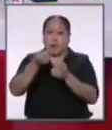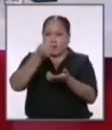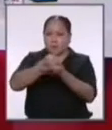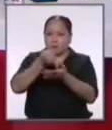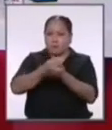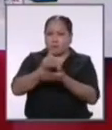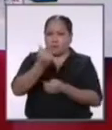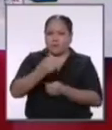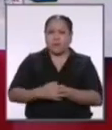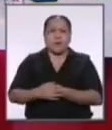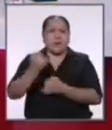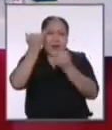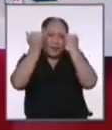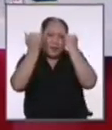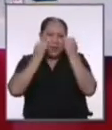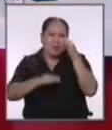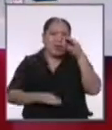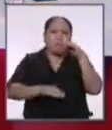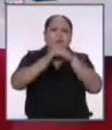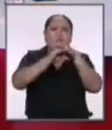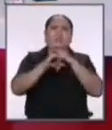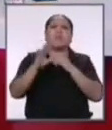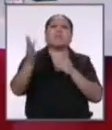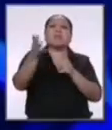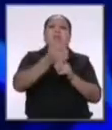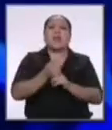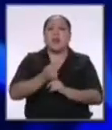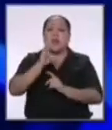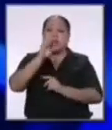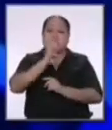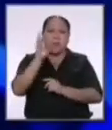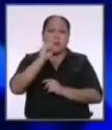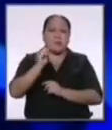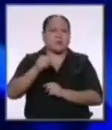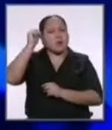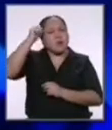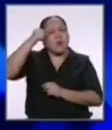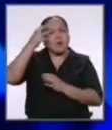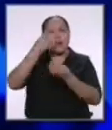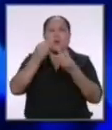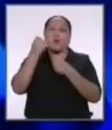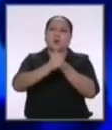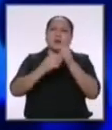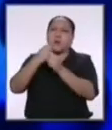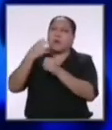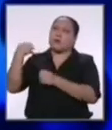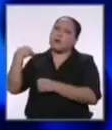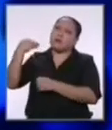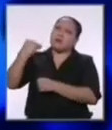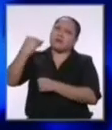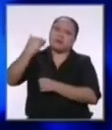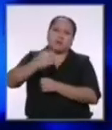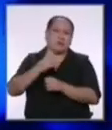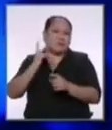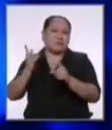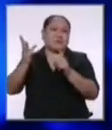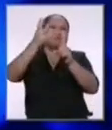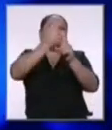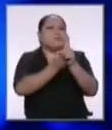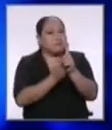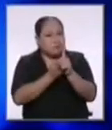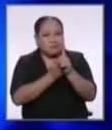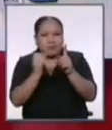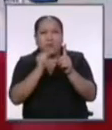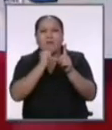el presupuesto la aspiración y llegar al 6% recuerdo que por décadas hemos tenido esa aspiración todavía no se logra en la